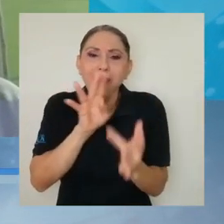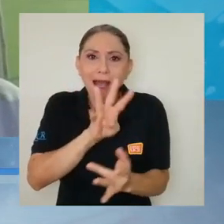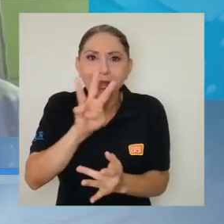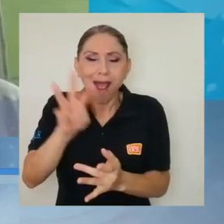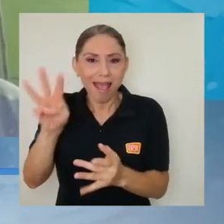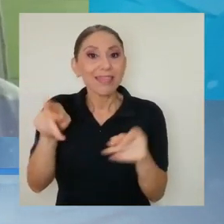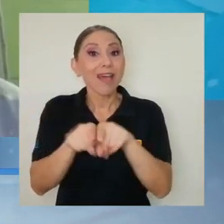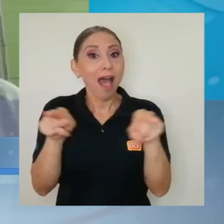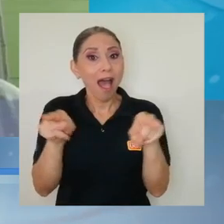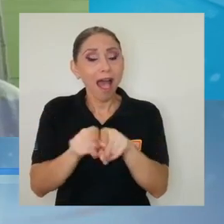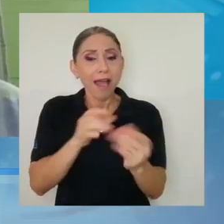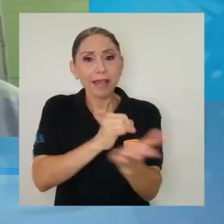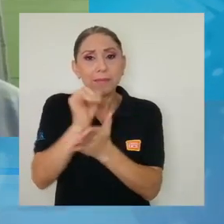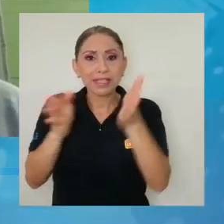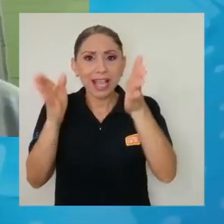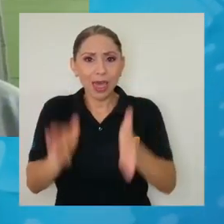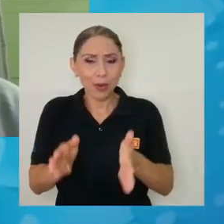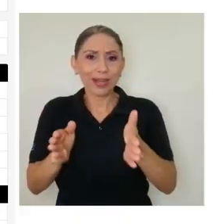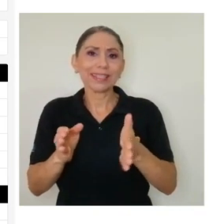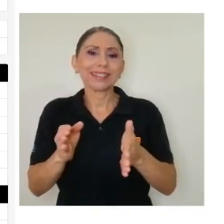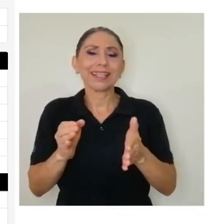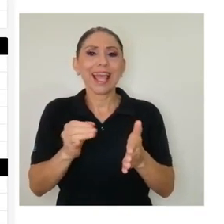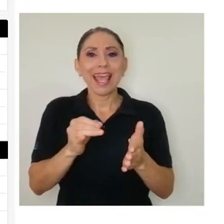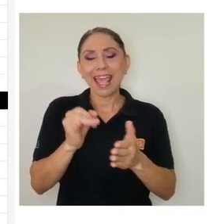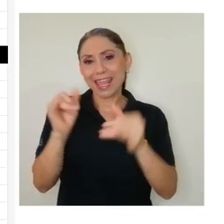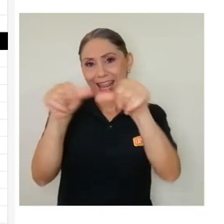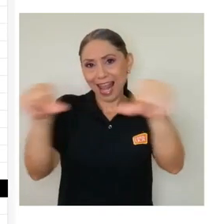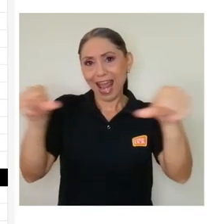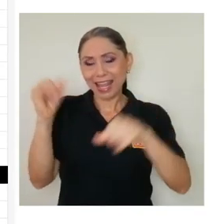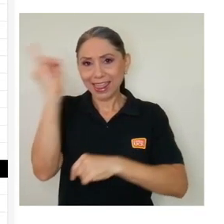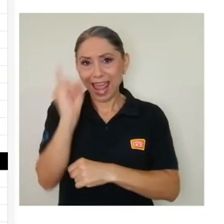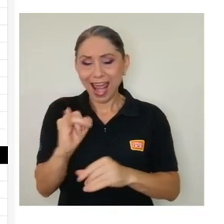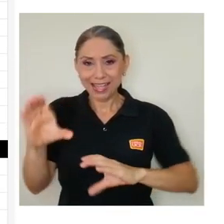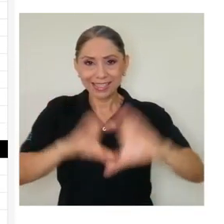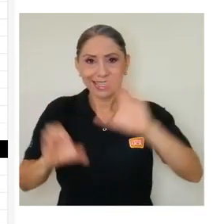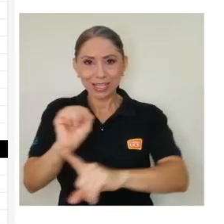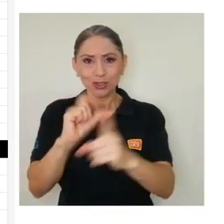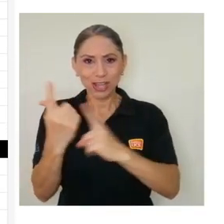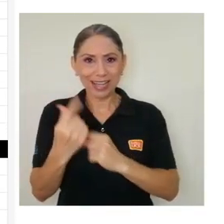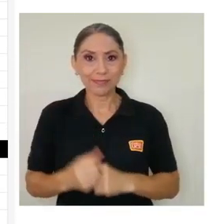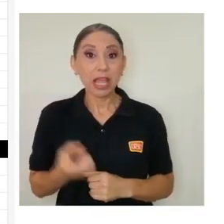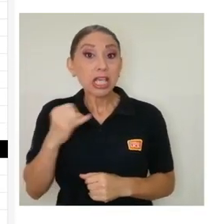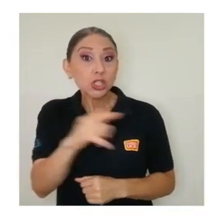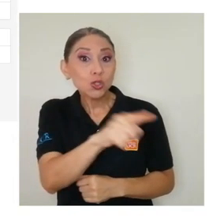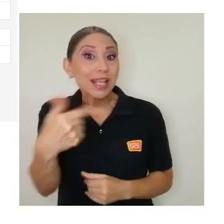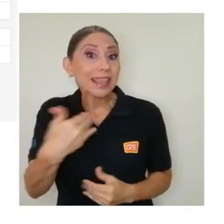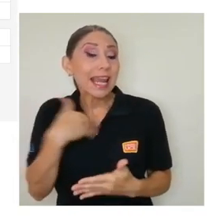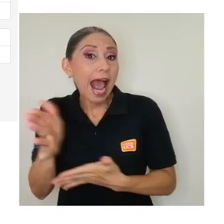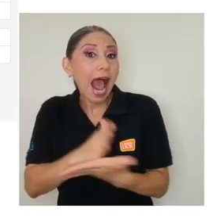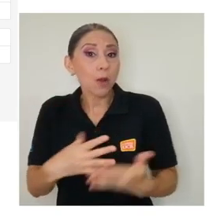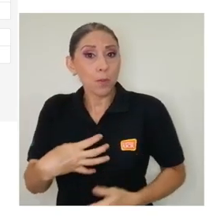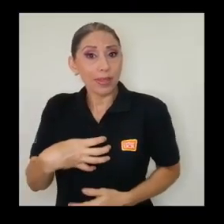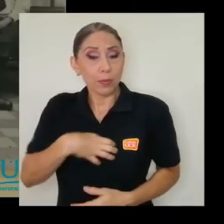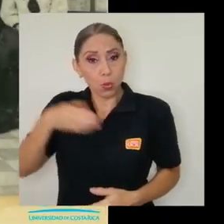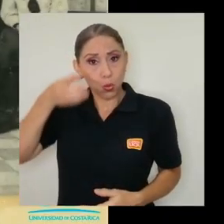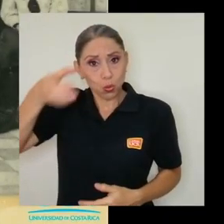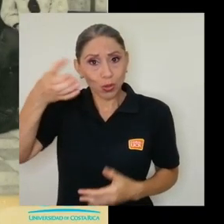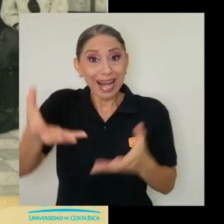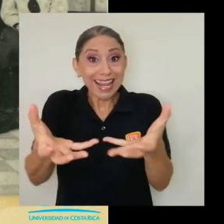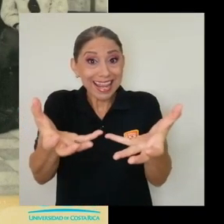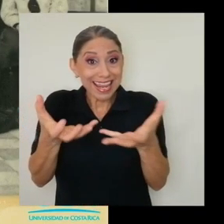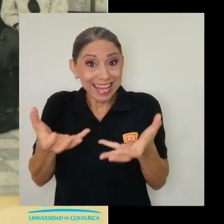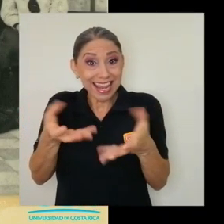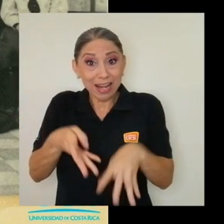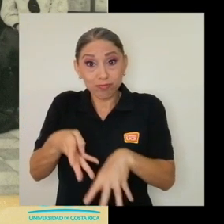Durante el último año el sitio subió mucho su visitación ya que no sólo facilita datos académicos sino que también sirve como un espacio